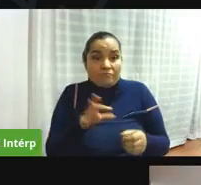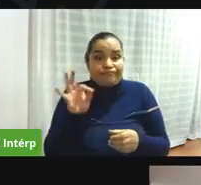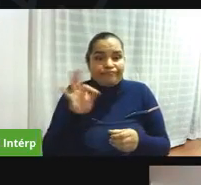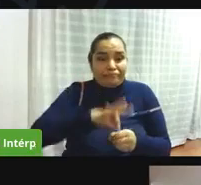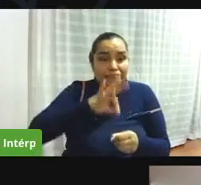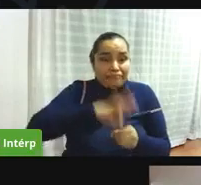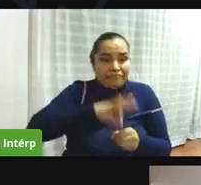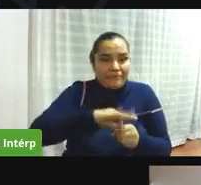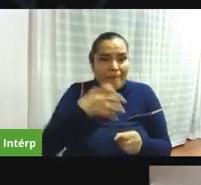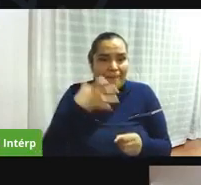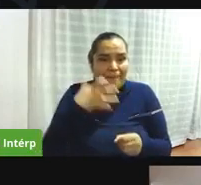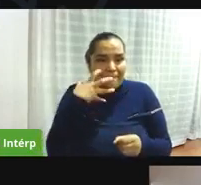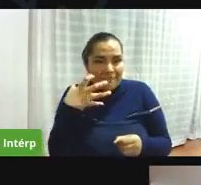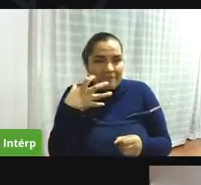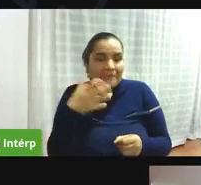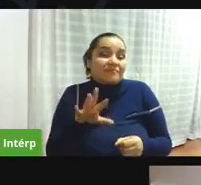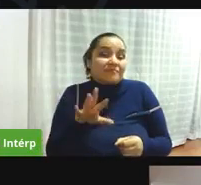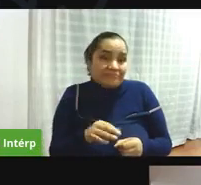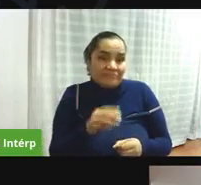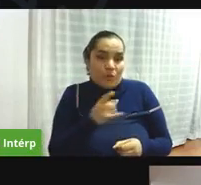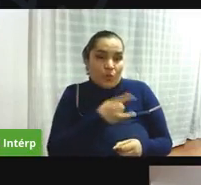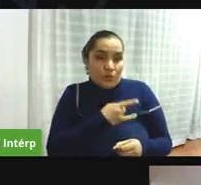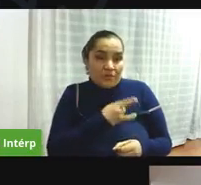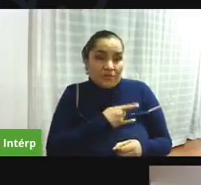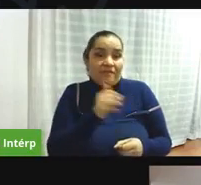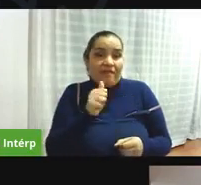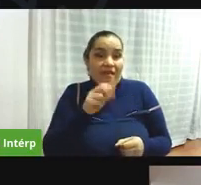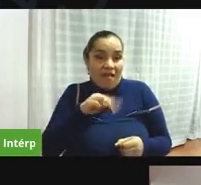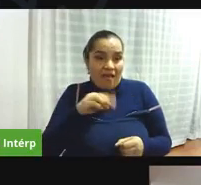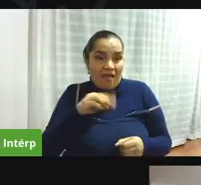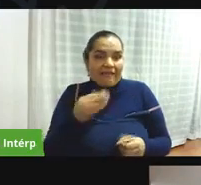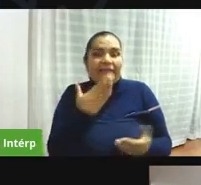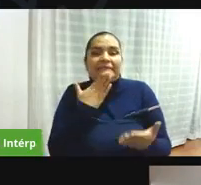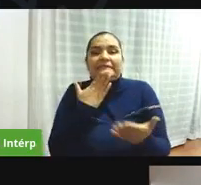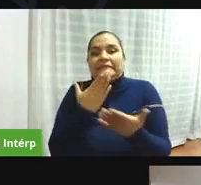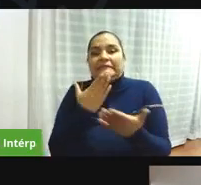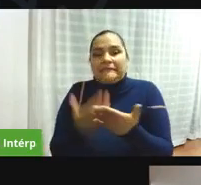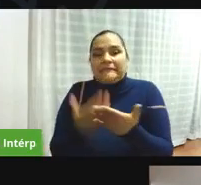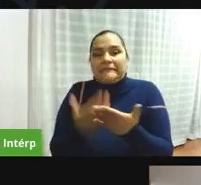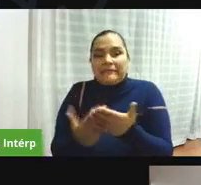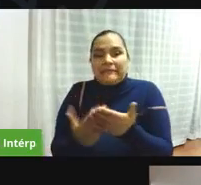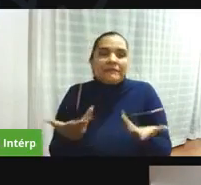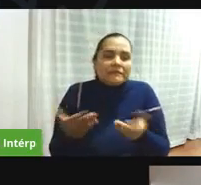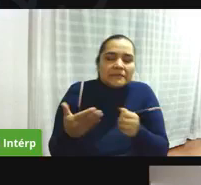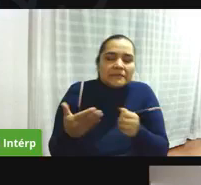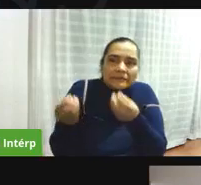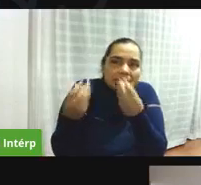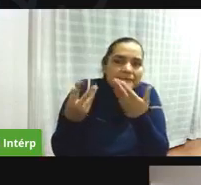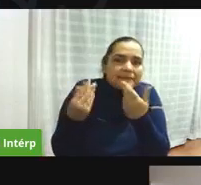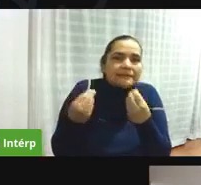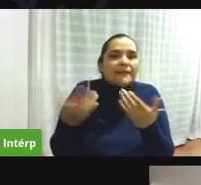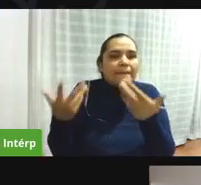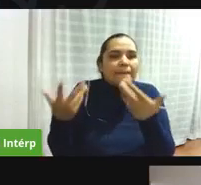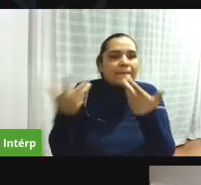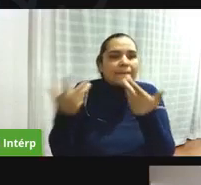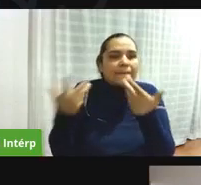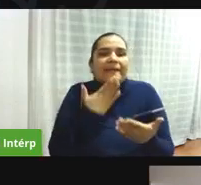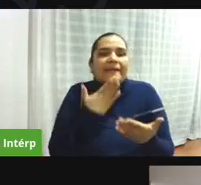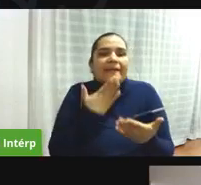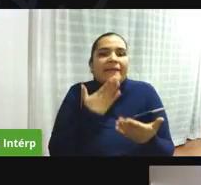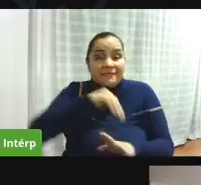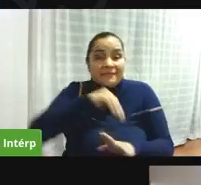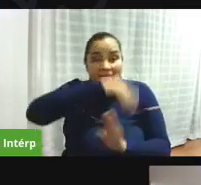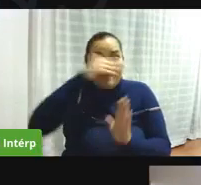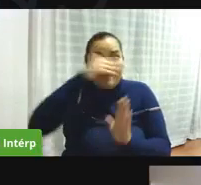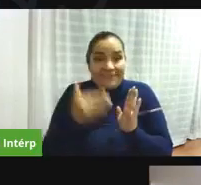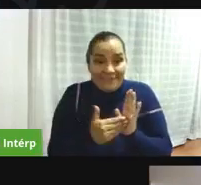autoridad en esto y nos ha ayudado a construir también agradecer esa alianza y un saludo muy especial del director alexander reina que es un experto en temas electorales y un